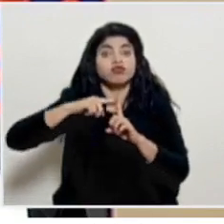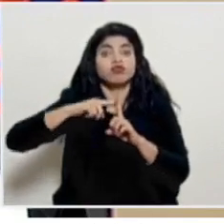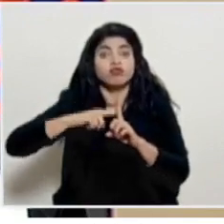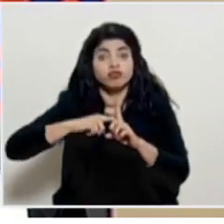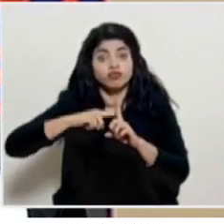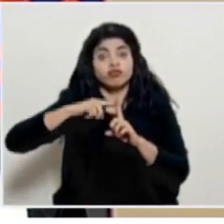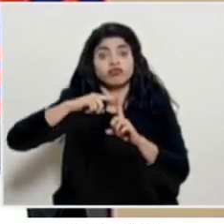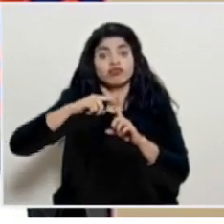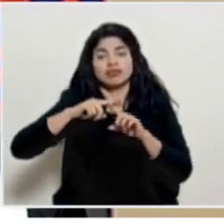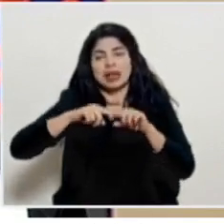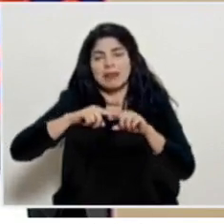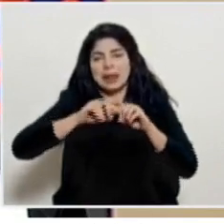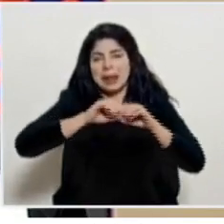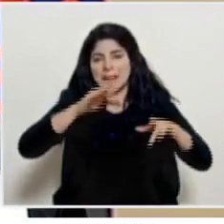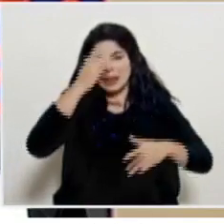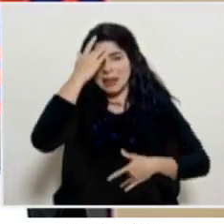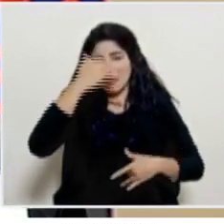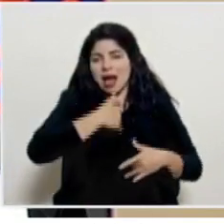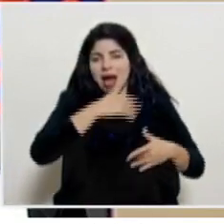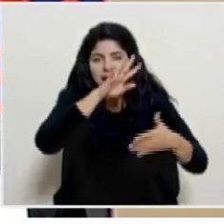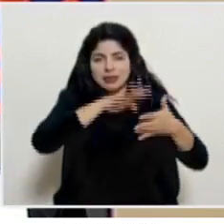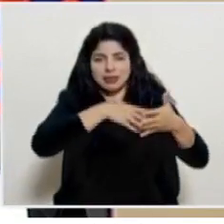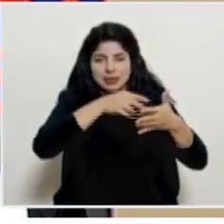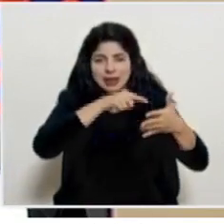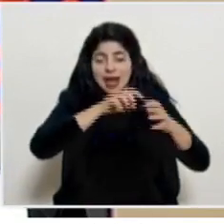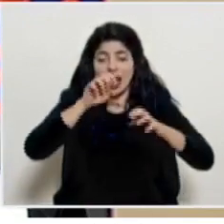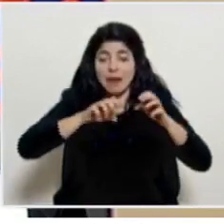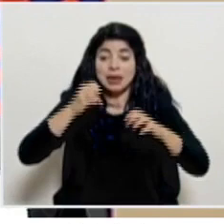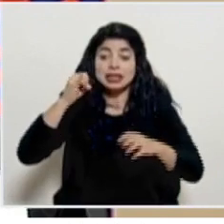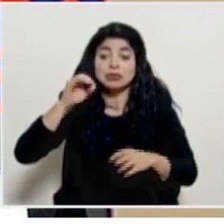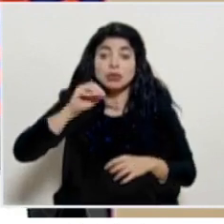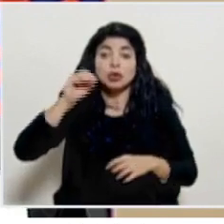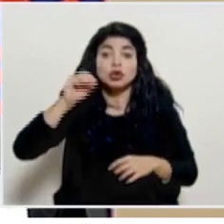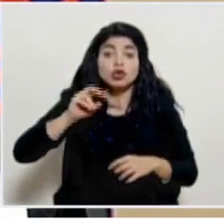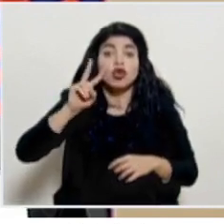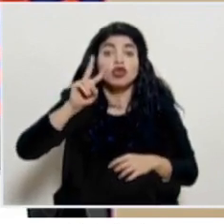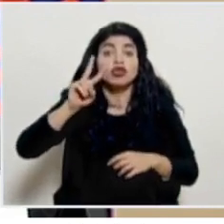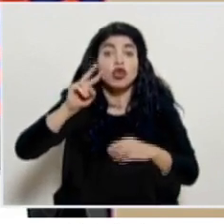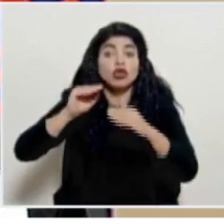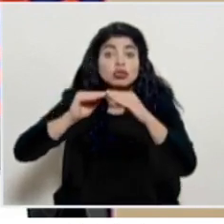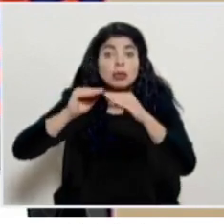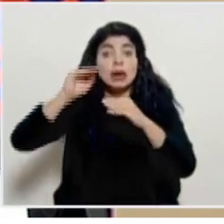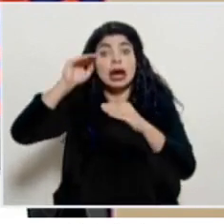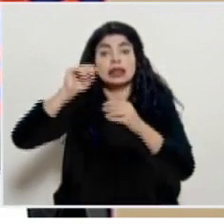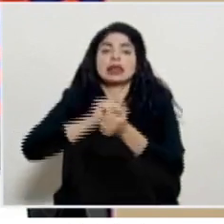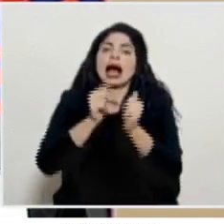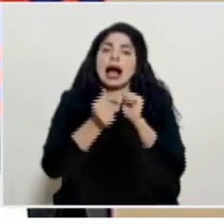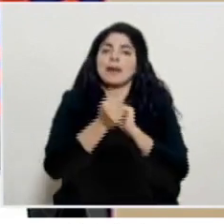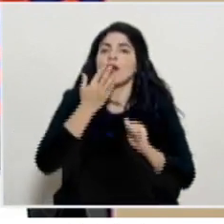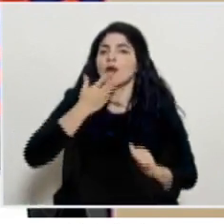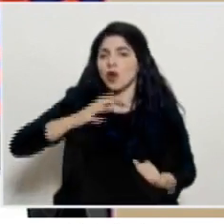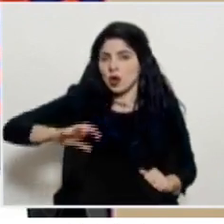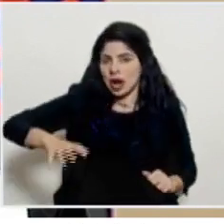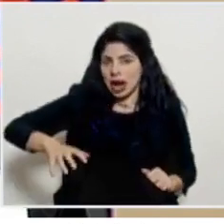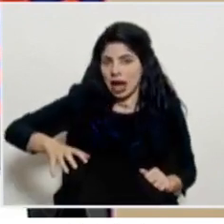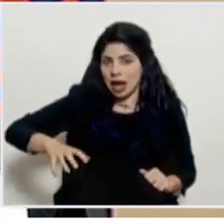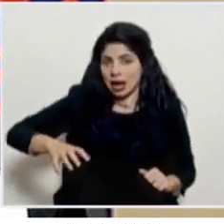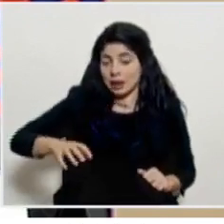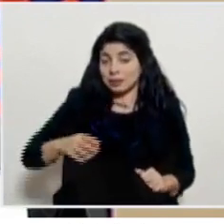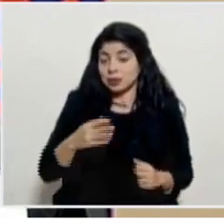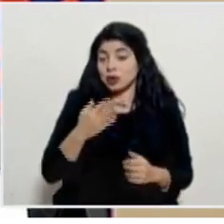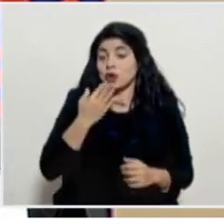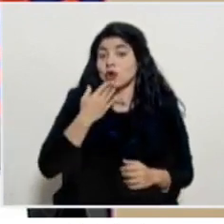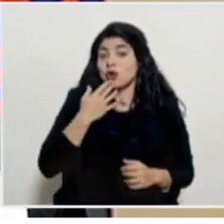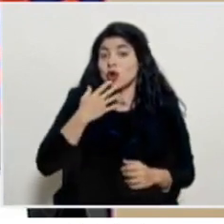epidemiológicas que se evalúan superior a dos pasan a la condición de alerta naranja si esta condición